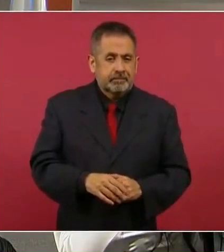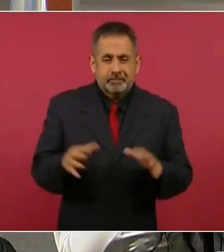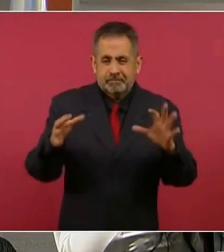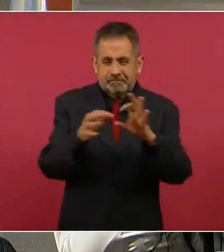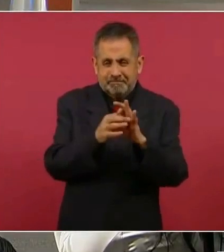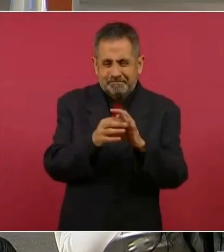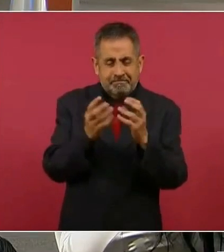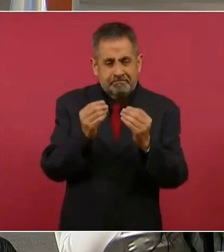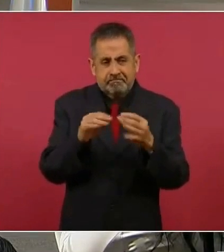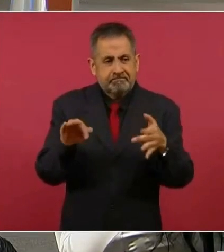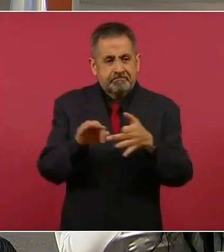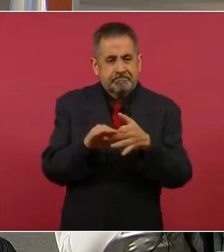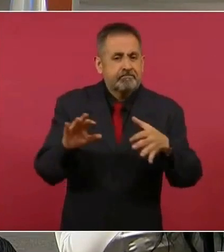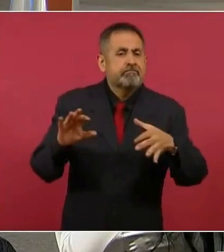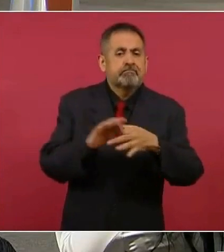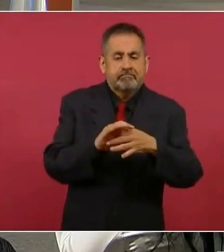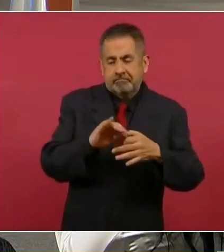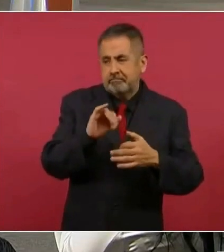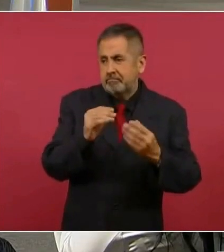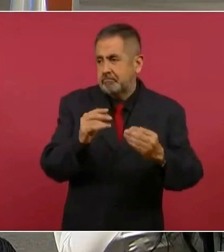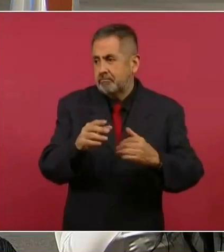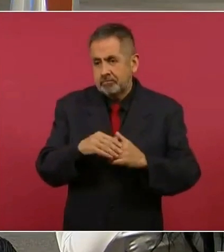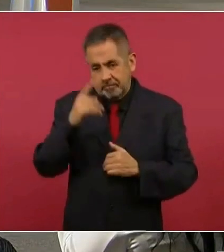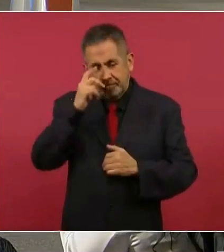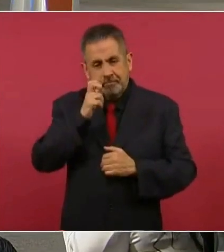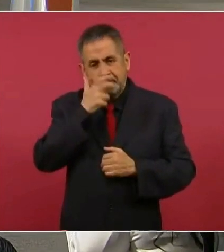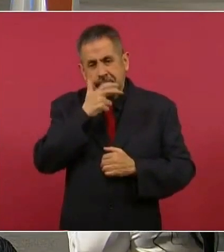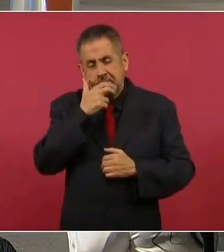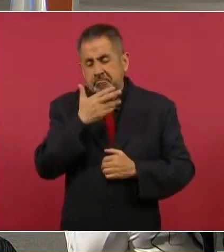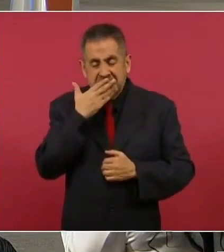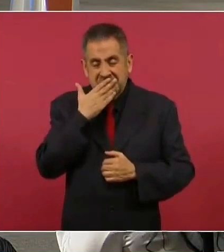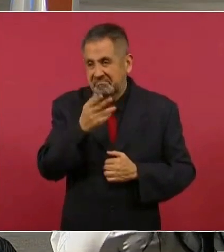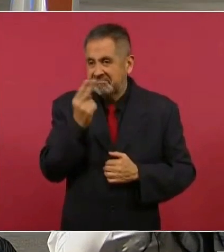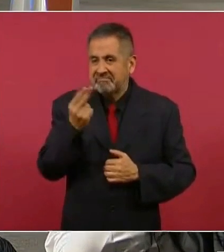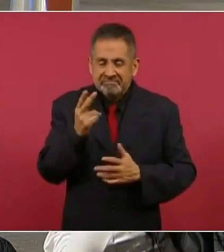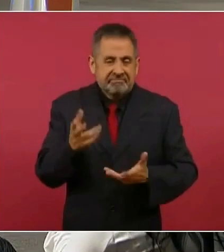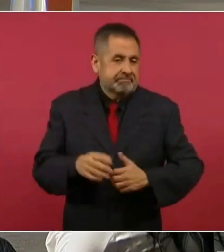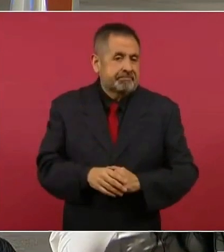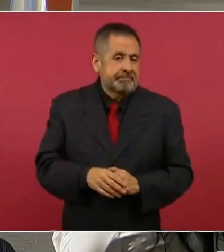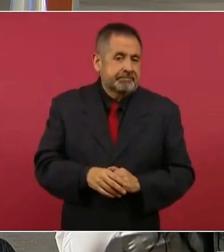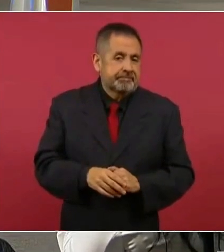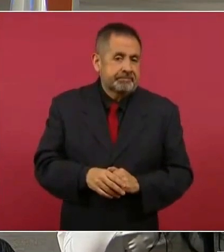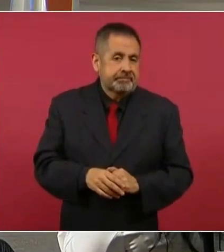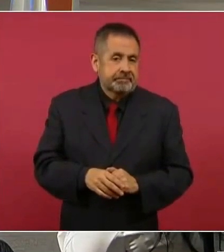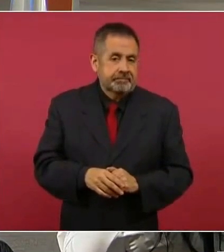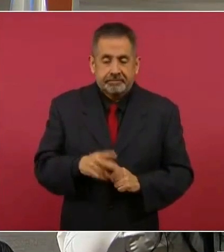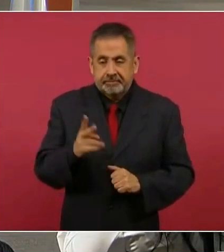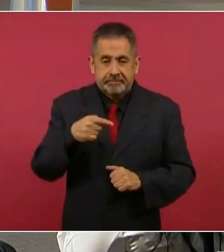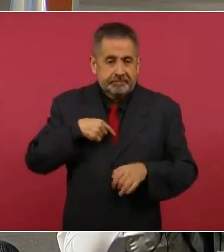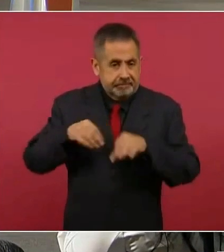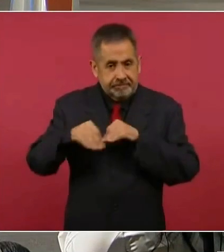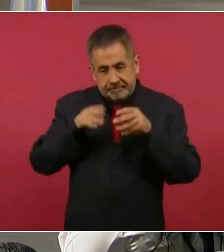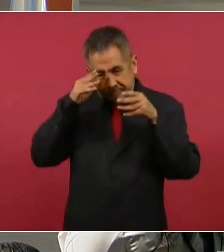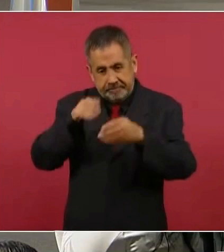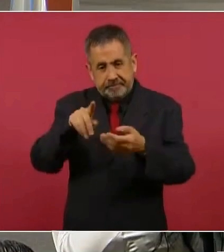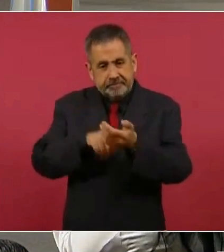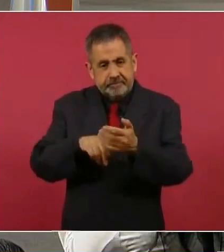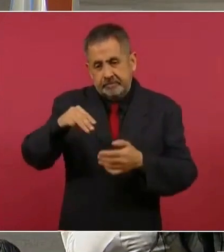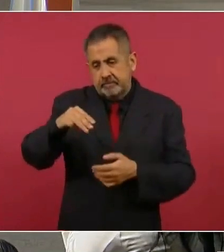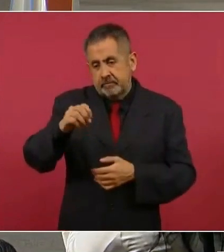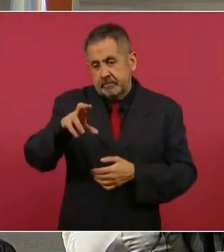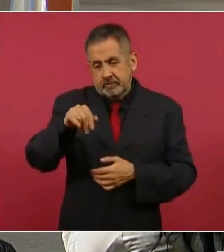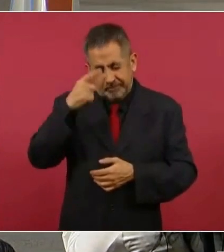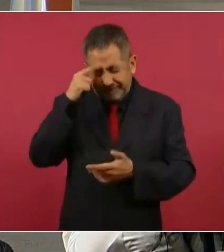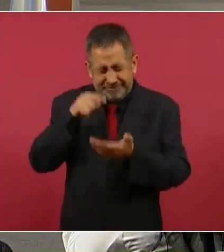muchísimo a Chihuahua. Sí. Nosotros estamos trabajando en este, creo.